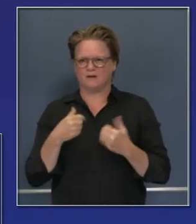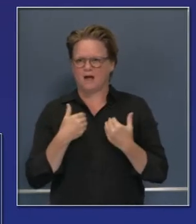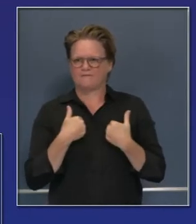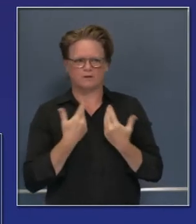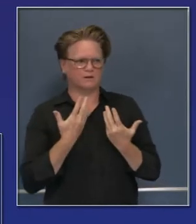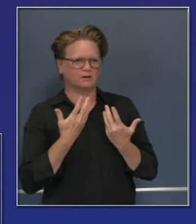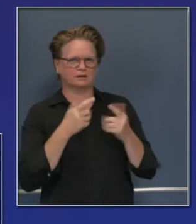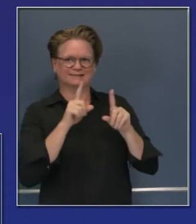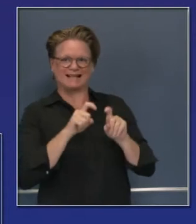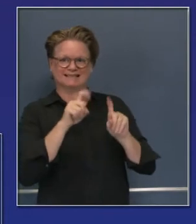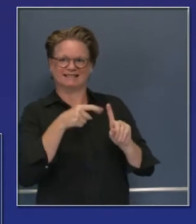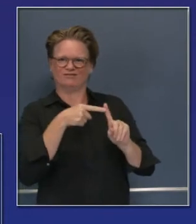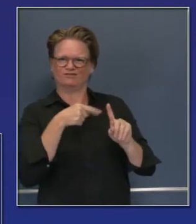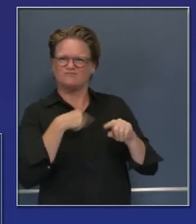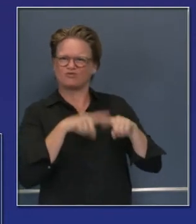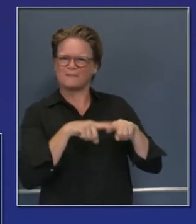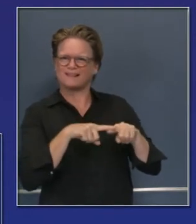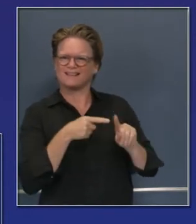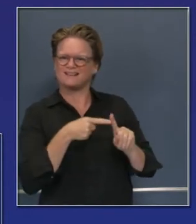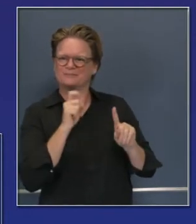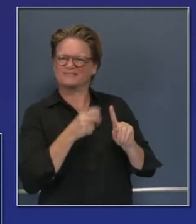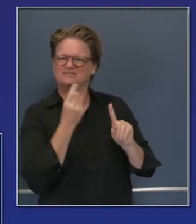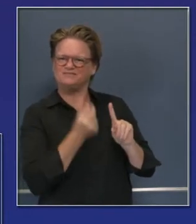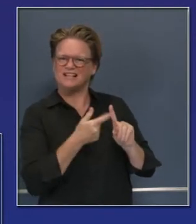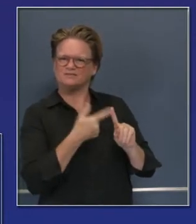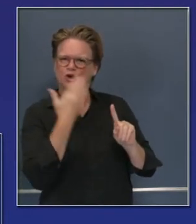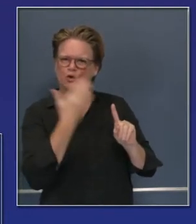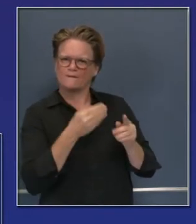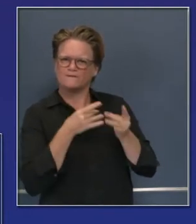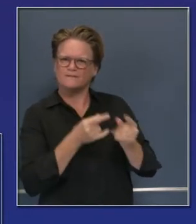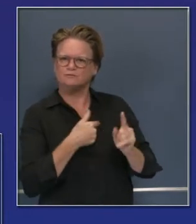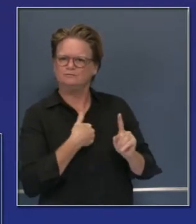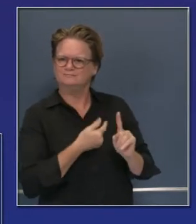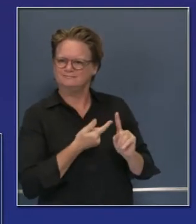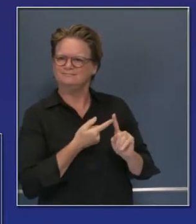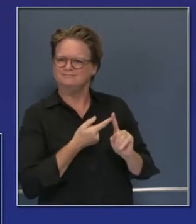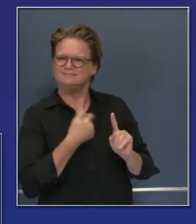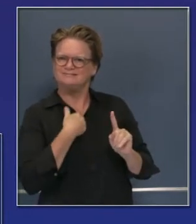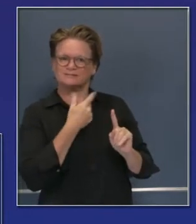los resultados, para que trabaje todo de manera más eficiente